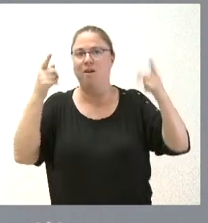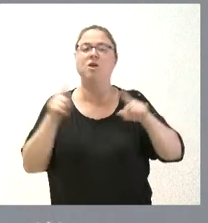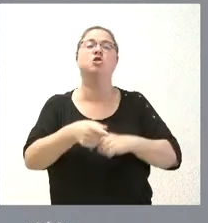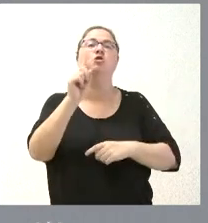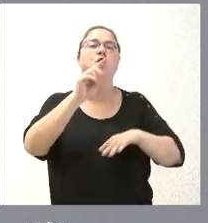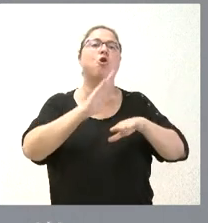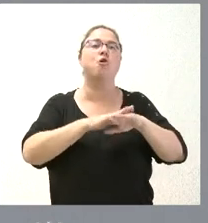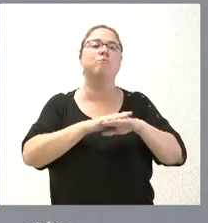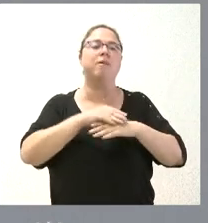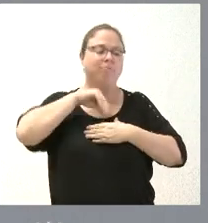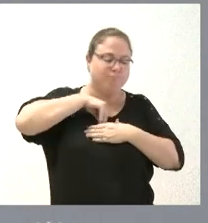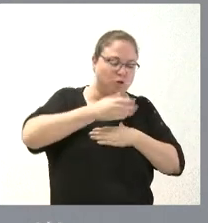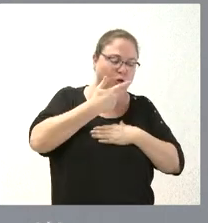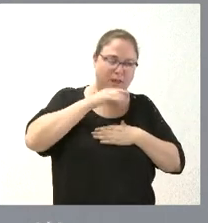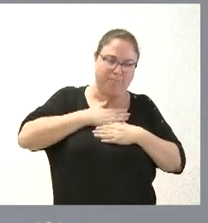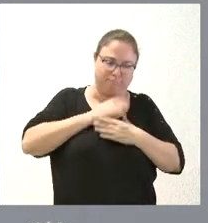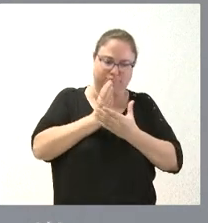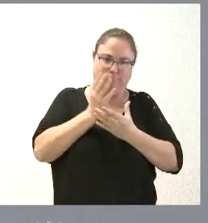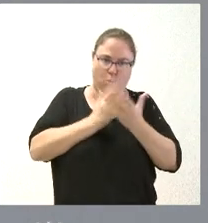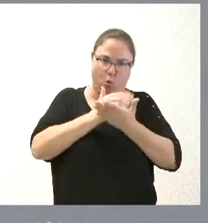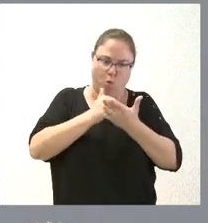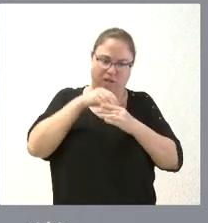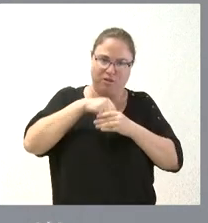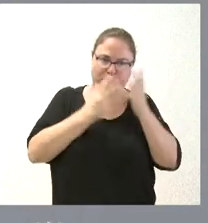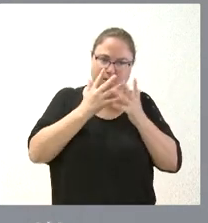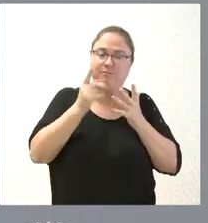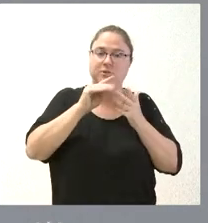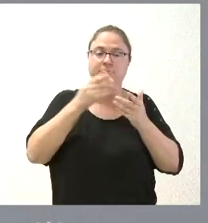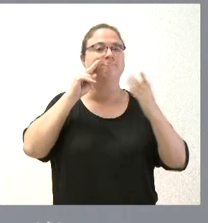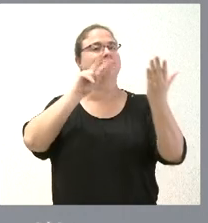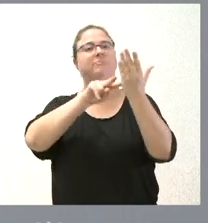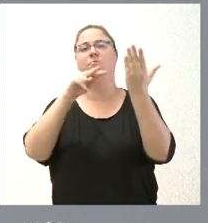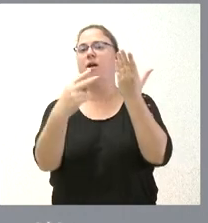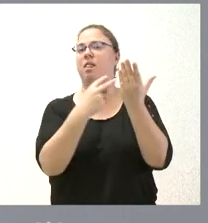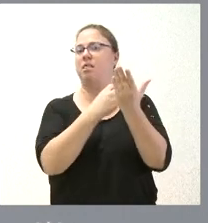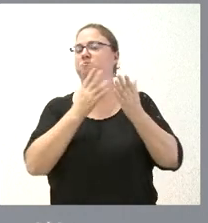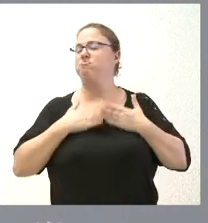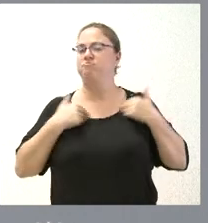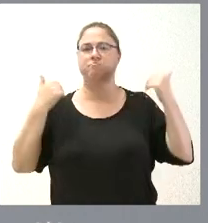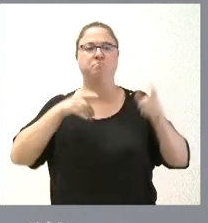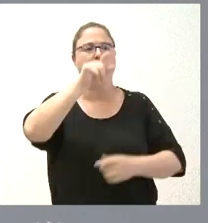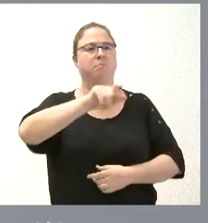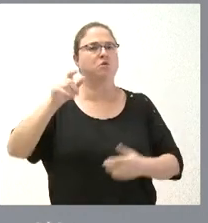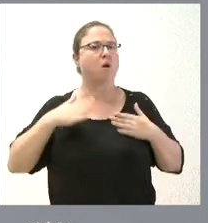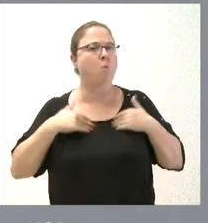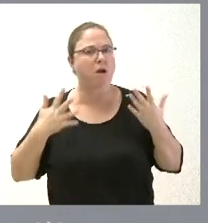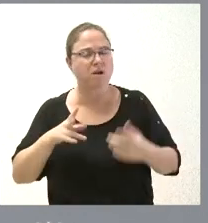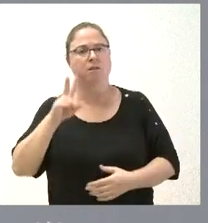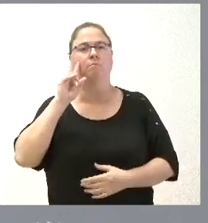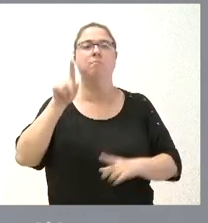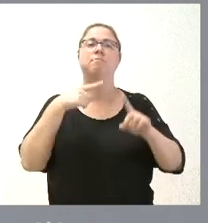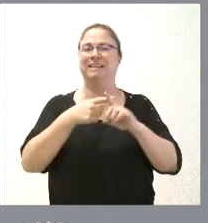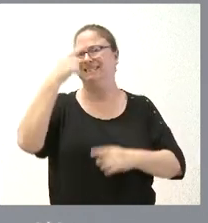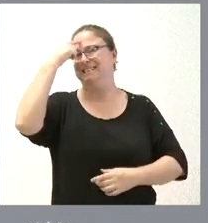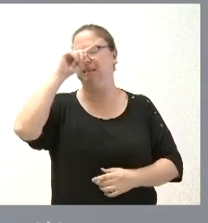conocimiento interno de la Administración, sino también se facilitará la transparencia para que lo pueda conocer cualquier ciudadano, lo pueda valorar y sepa